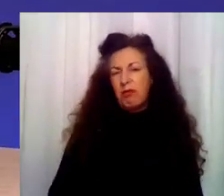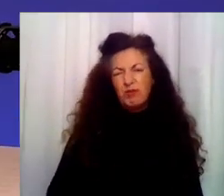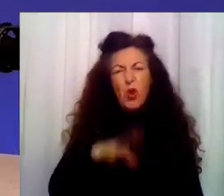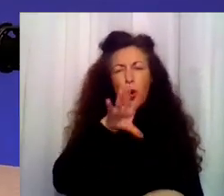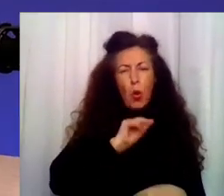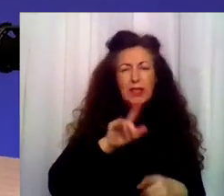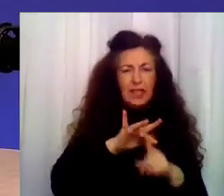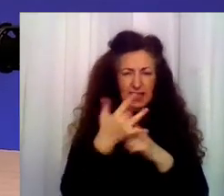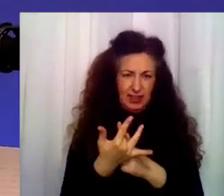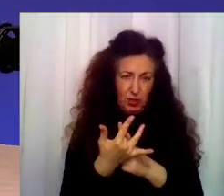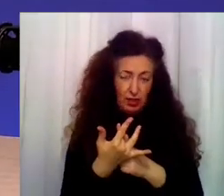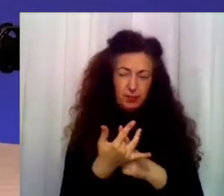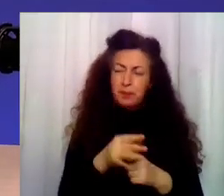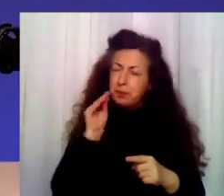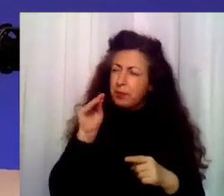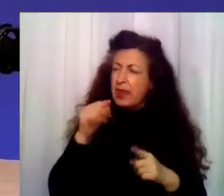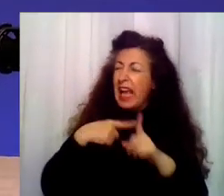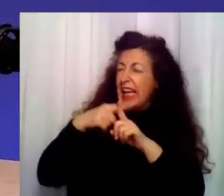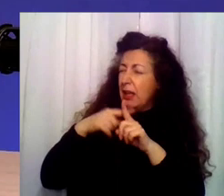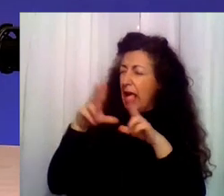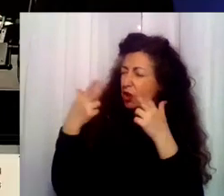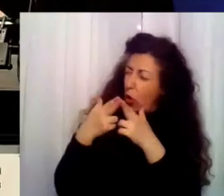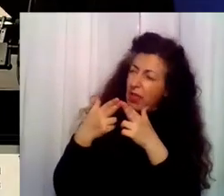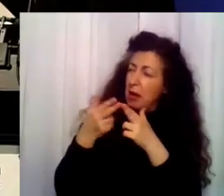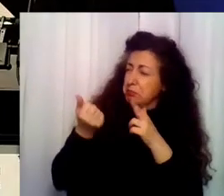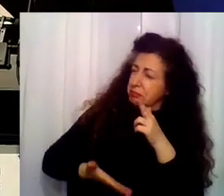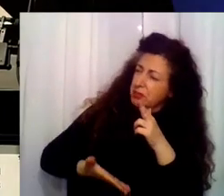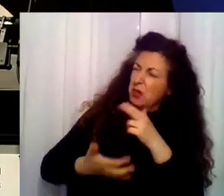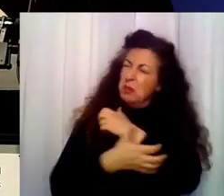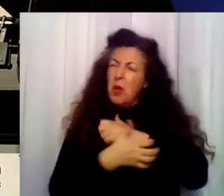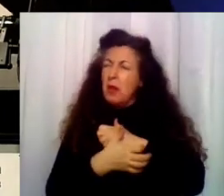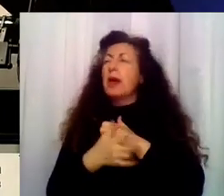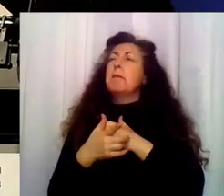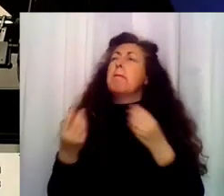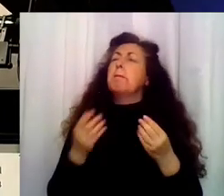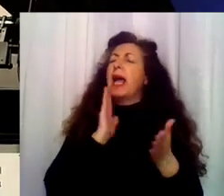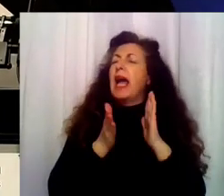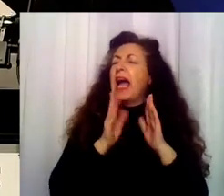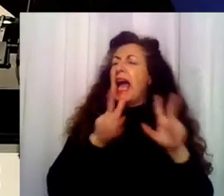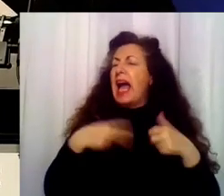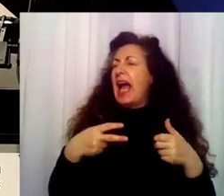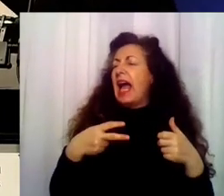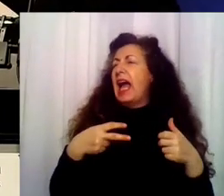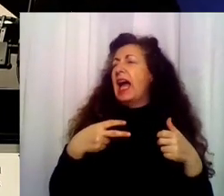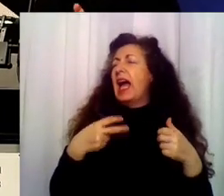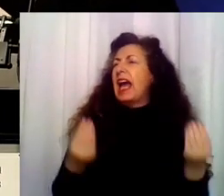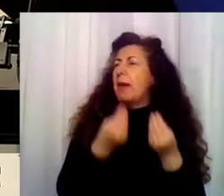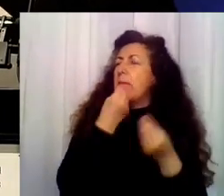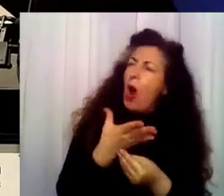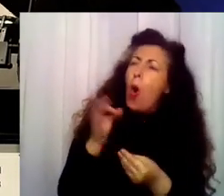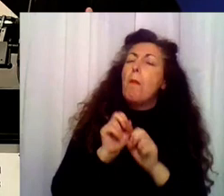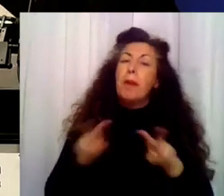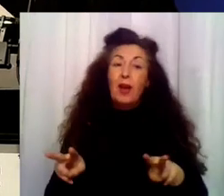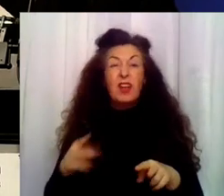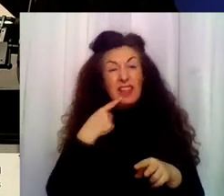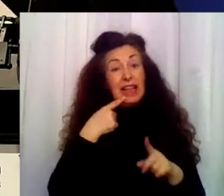clase social interviene en la mejor o en una peor rehabilitación? Bueno, yo diría que los profesionales de clase media están menos preparados